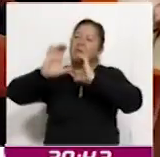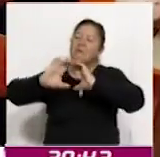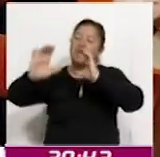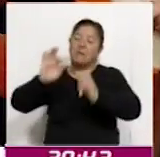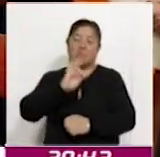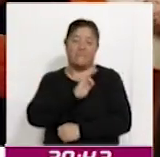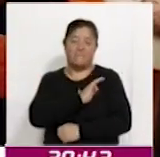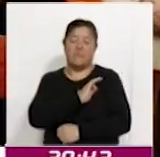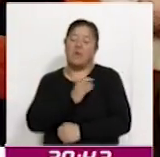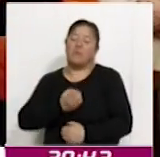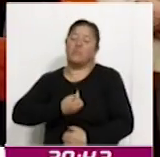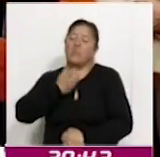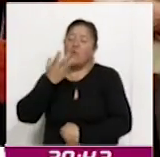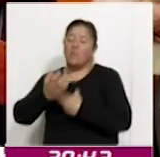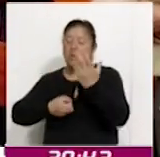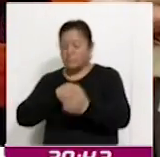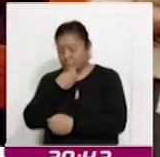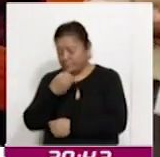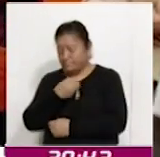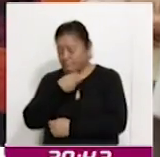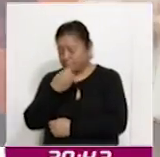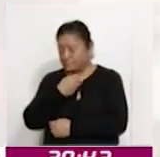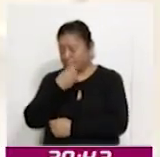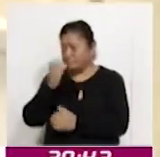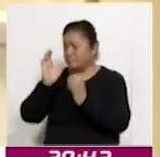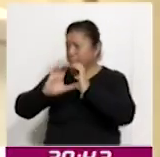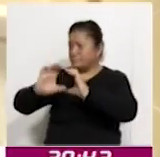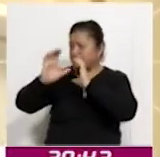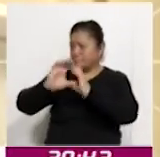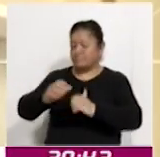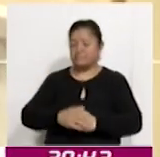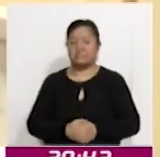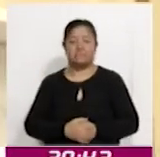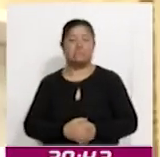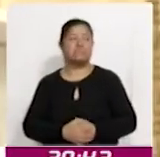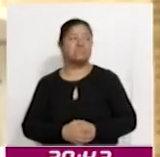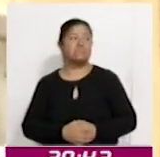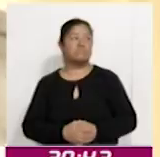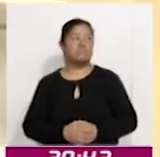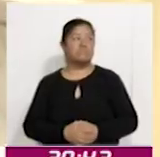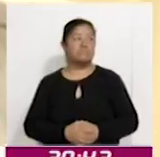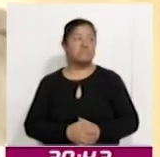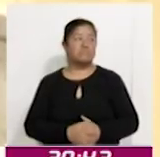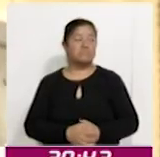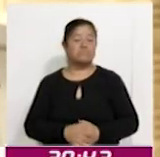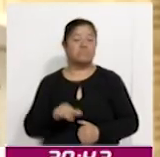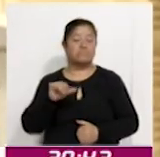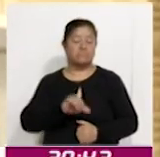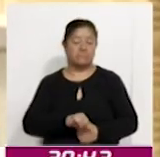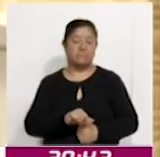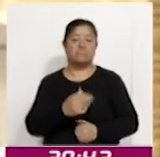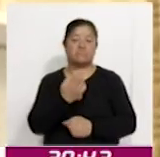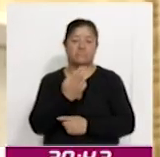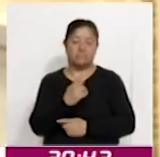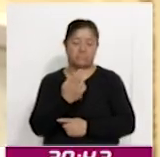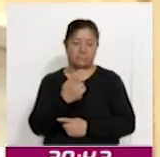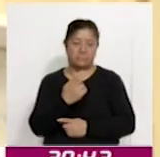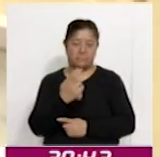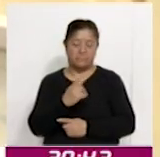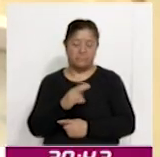ejemplo para todos aquellos que dedican su vida a la música. El día los